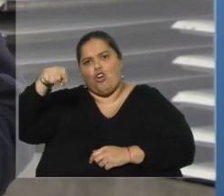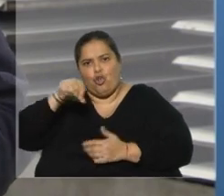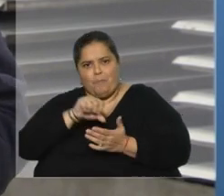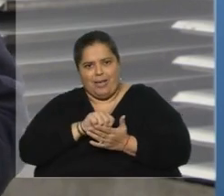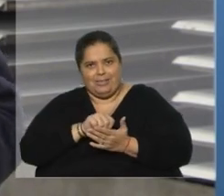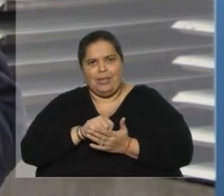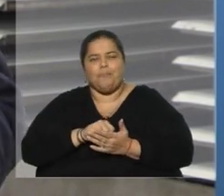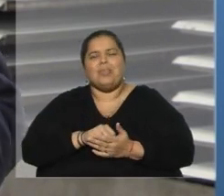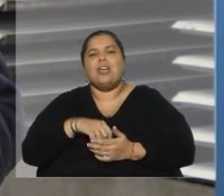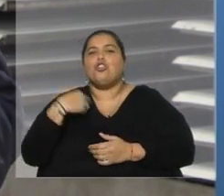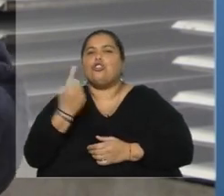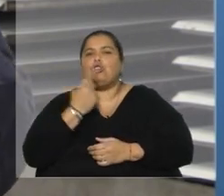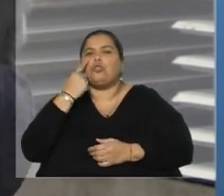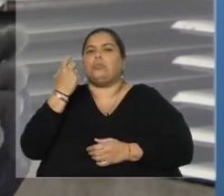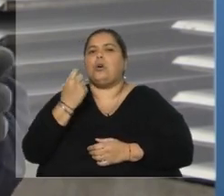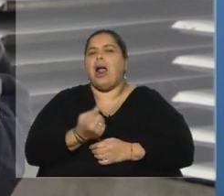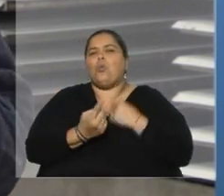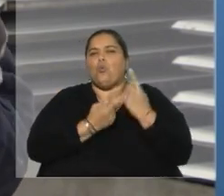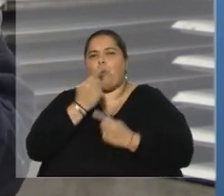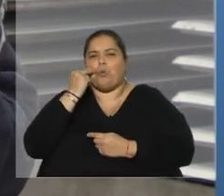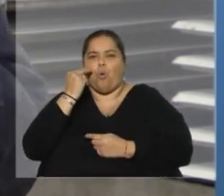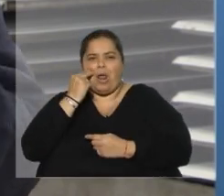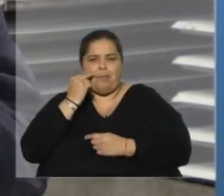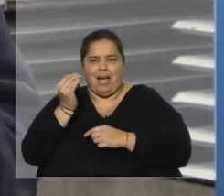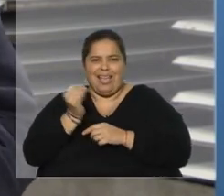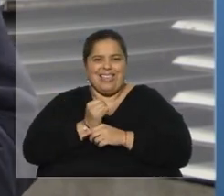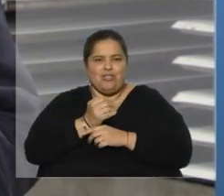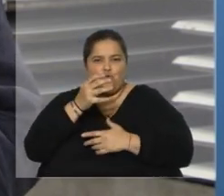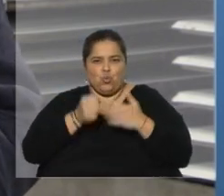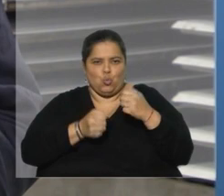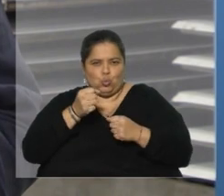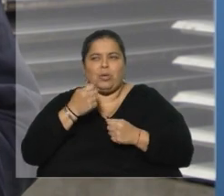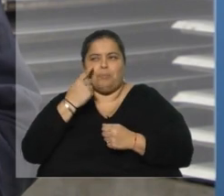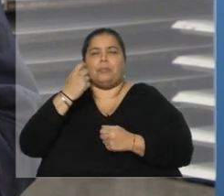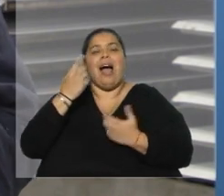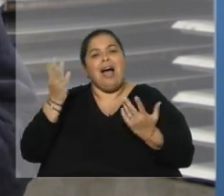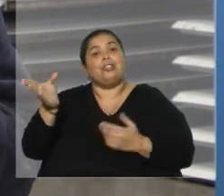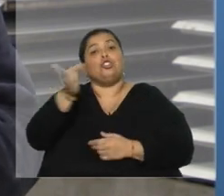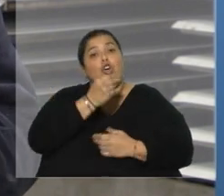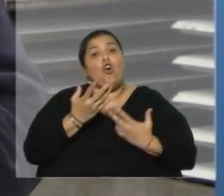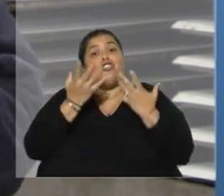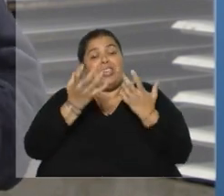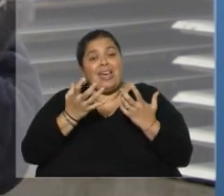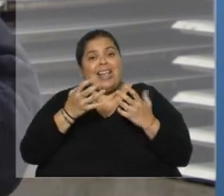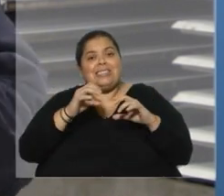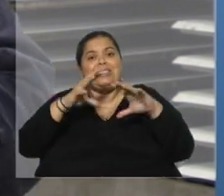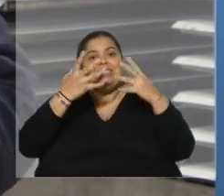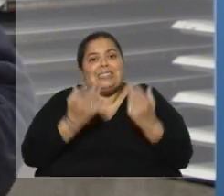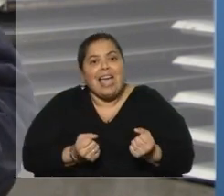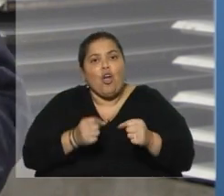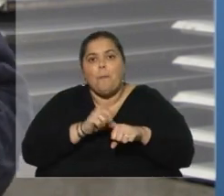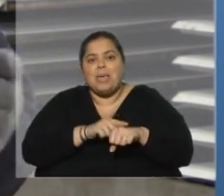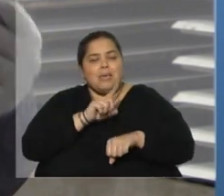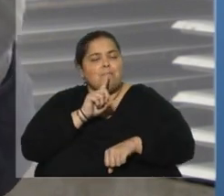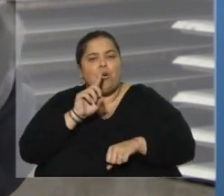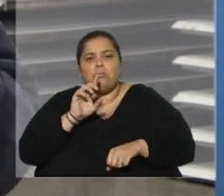cuellos de botella de toda la industria es que todo el mundo quiere secar al mismo tiempo. Al congelar yo puedo secar en el momento